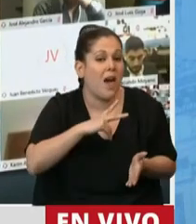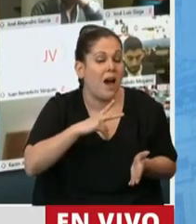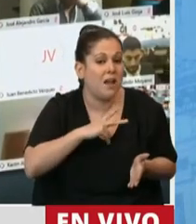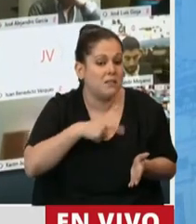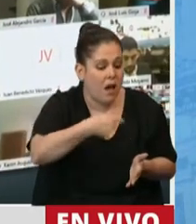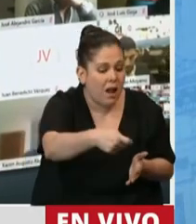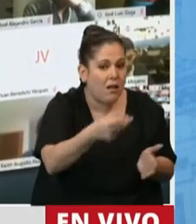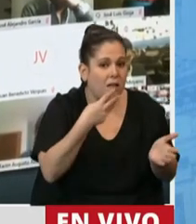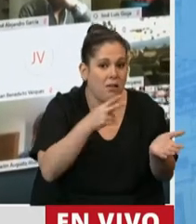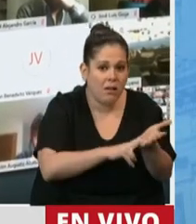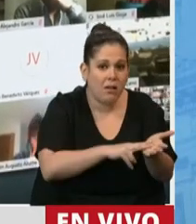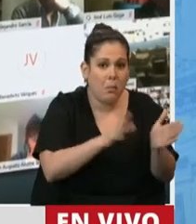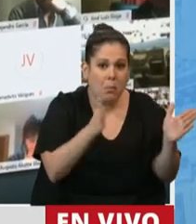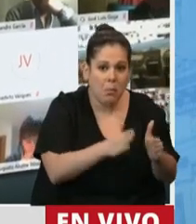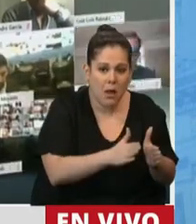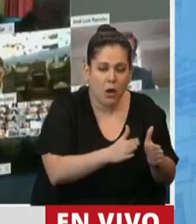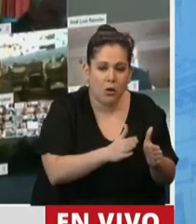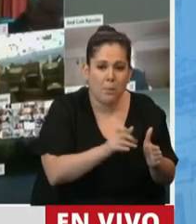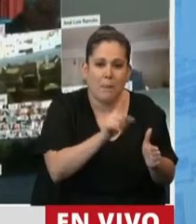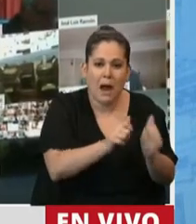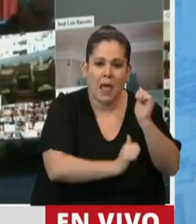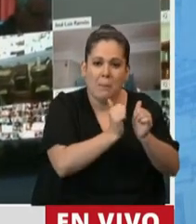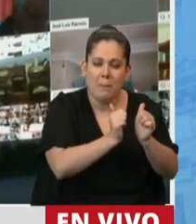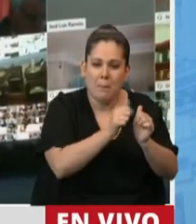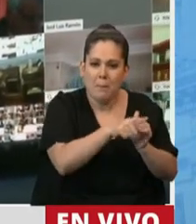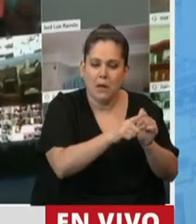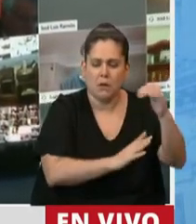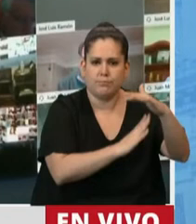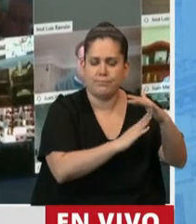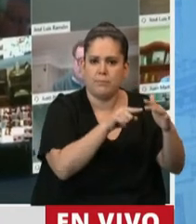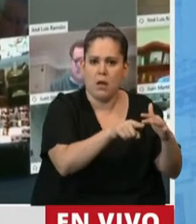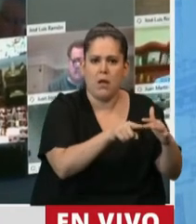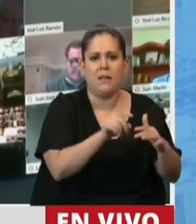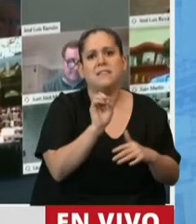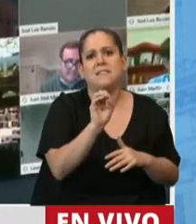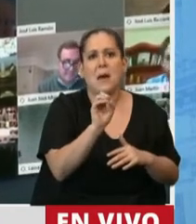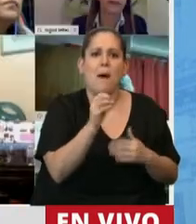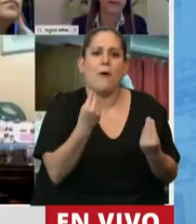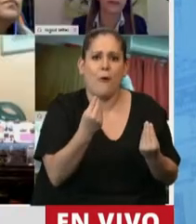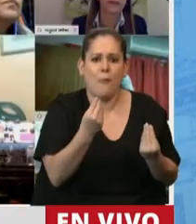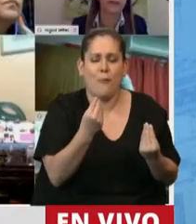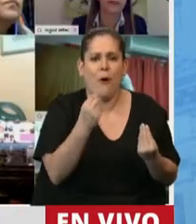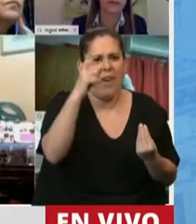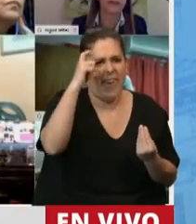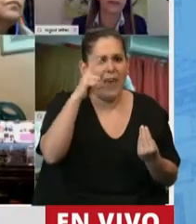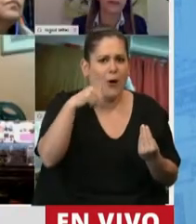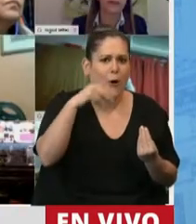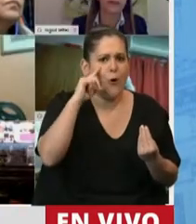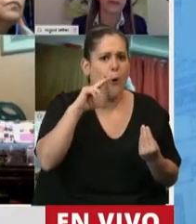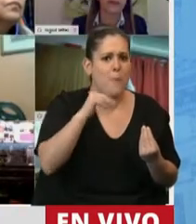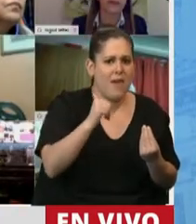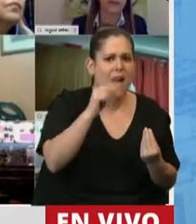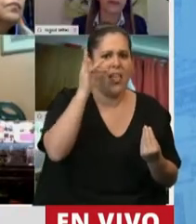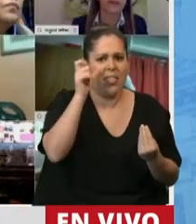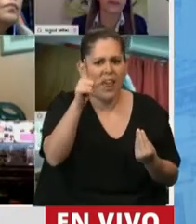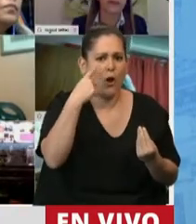a las grandes empresas denominadas de la economía del conocimiento. Entonces, nosotros ya lo sostuvimos